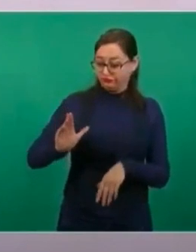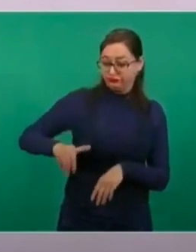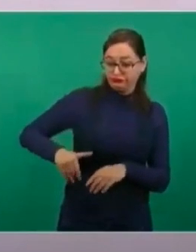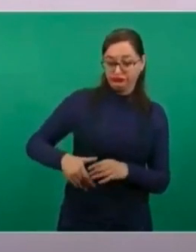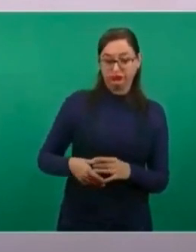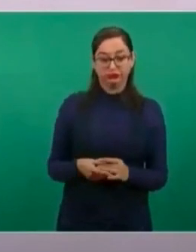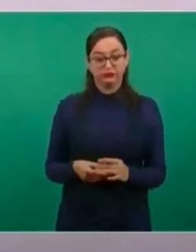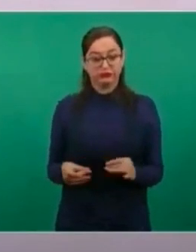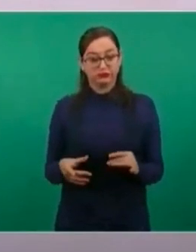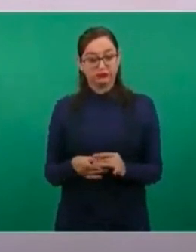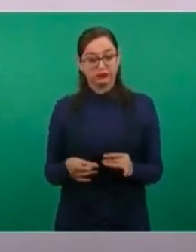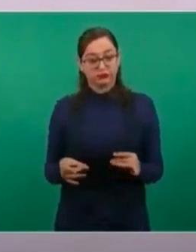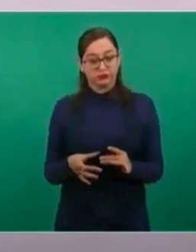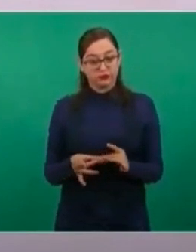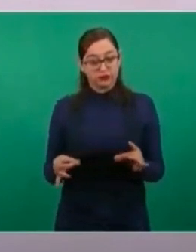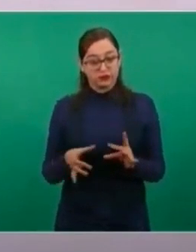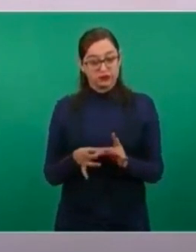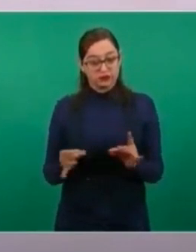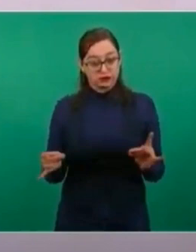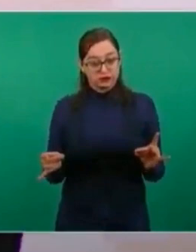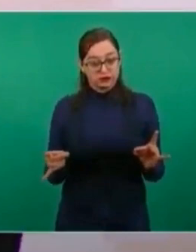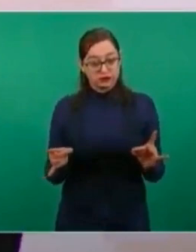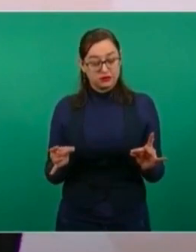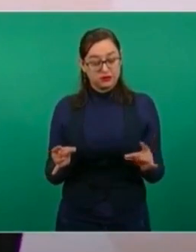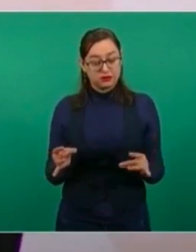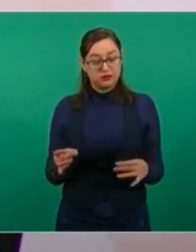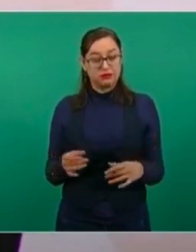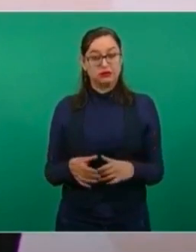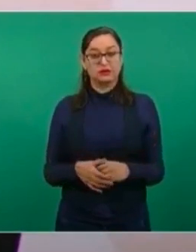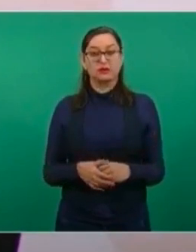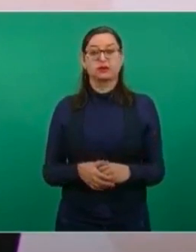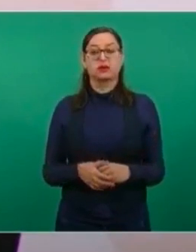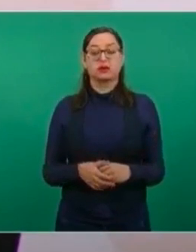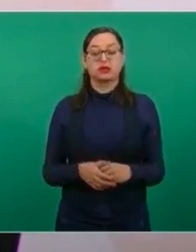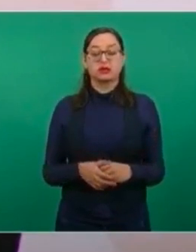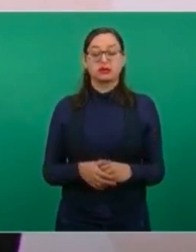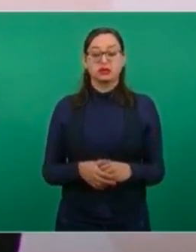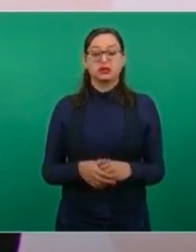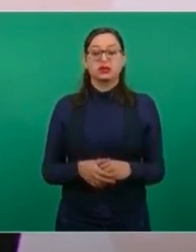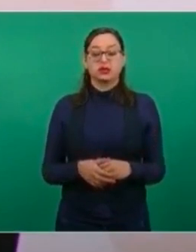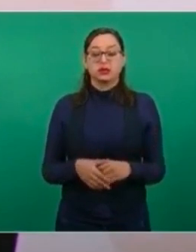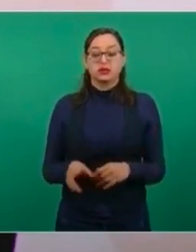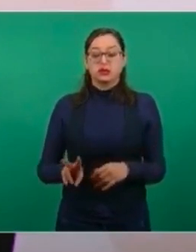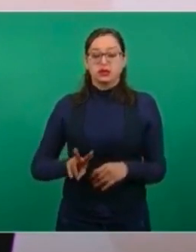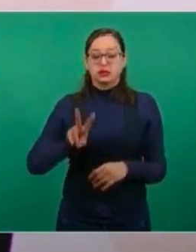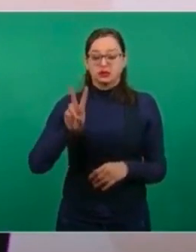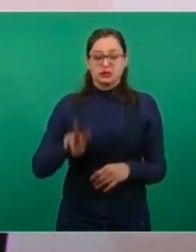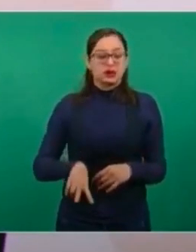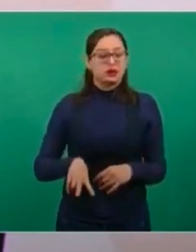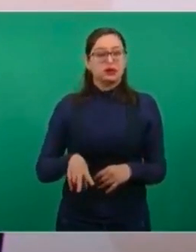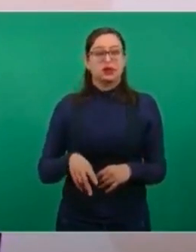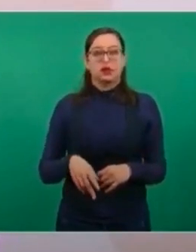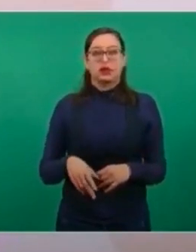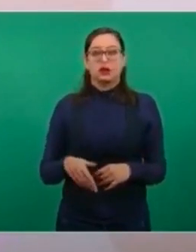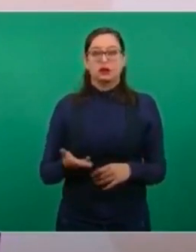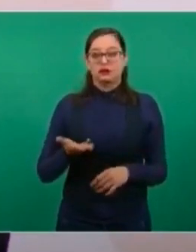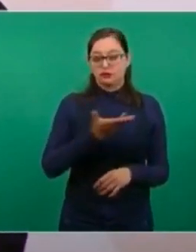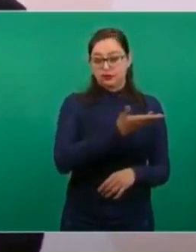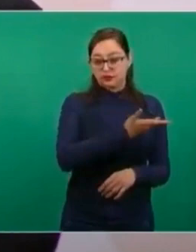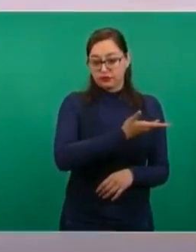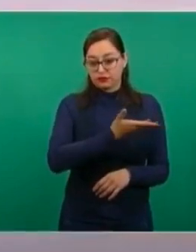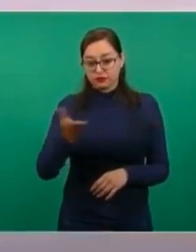fue muy humana, fraterna,